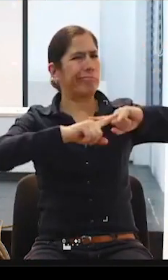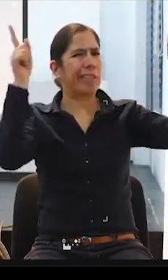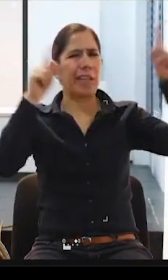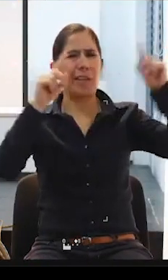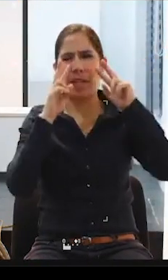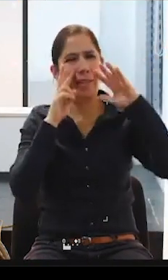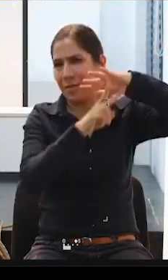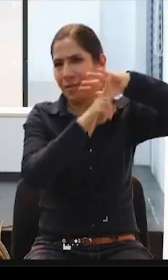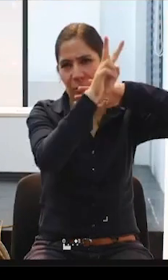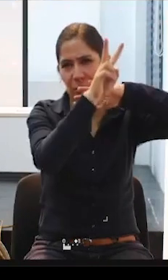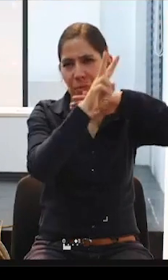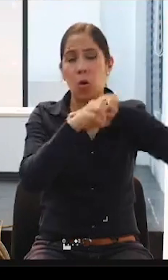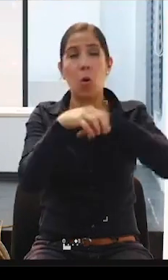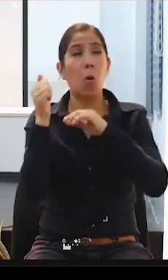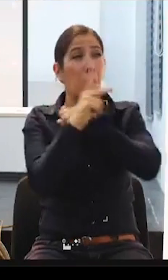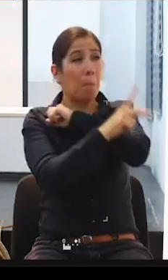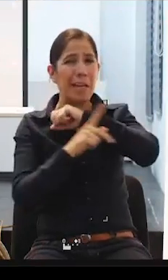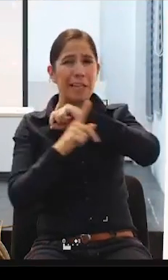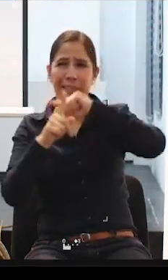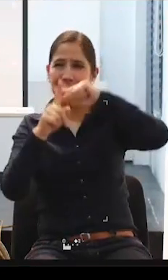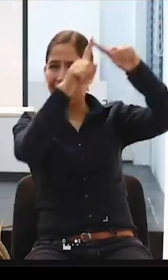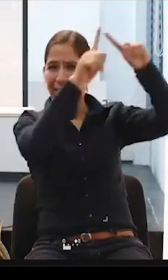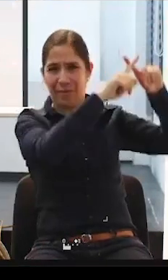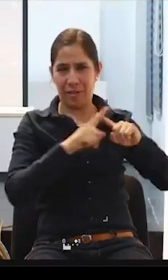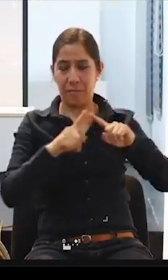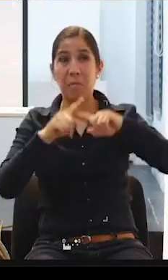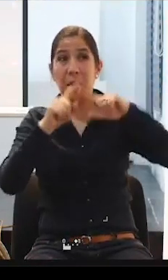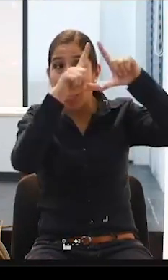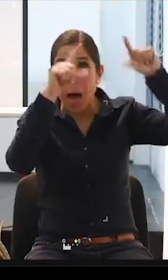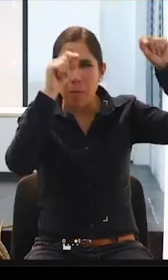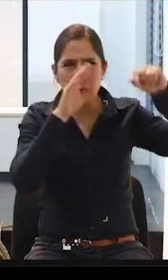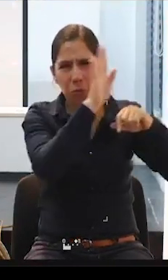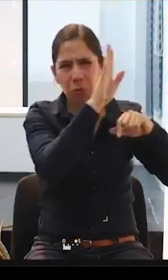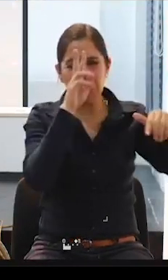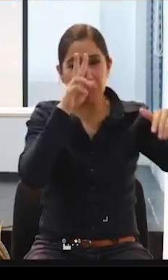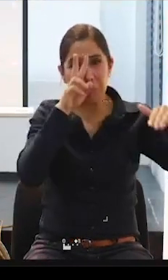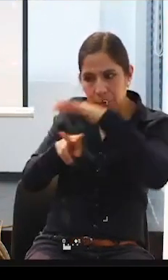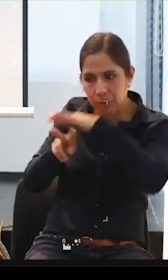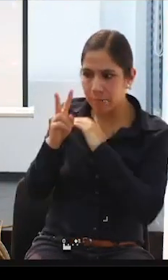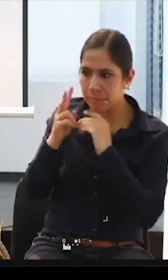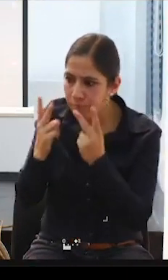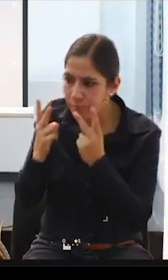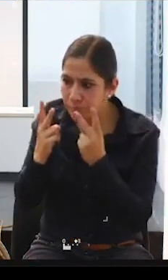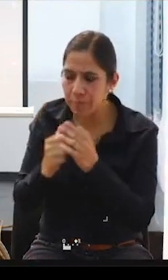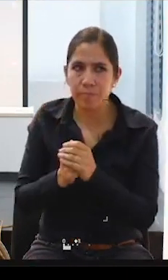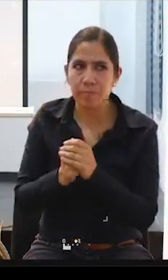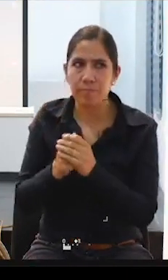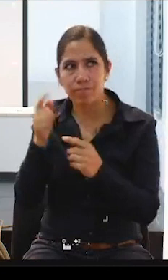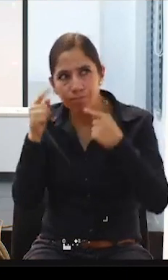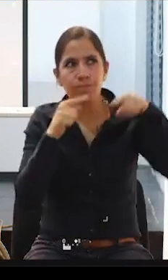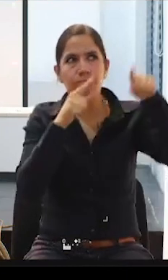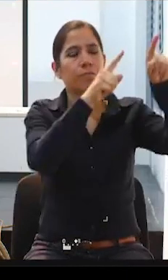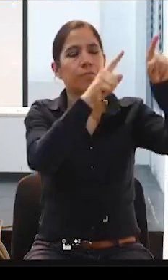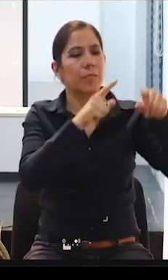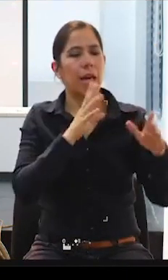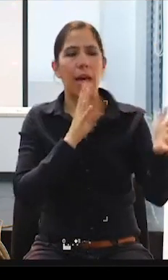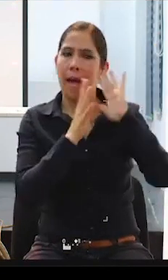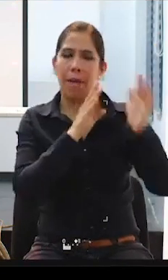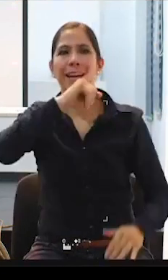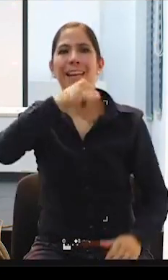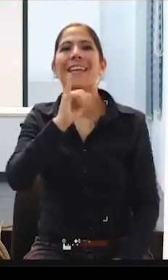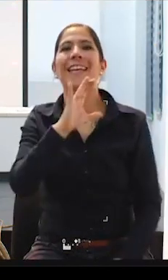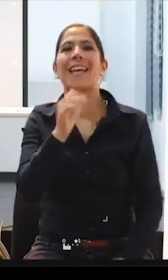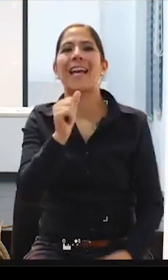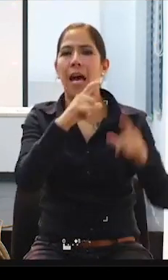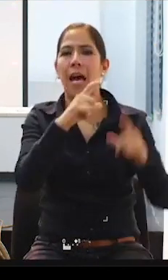independiente, pero ellos inmediatamente fueron, ¿verdad? Hablaron con YICA, hicieron un convenio. Y es así